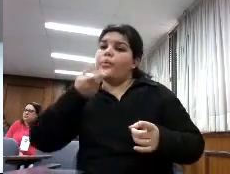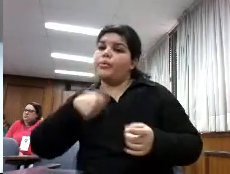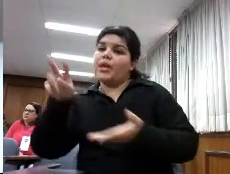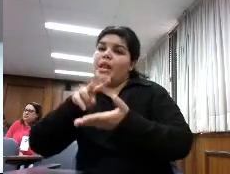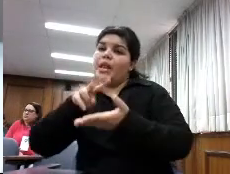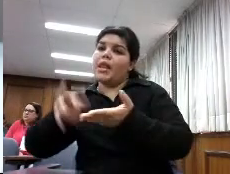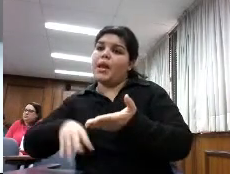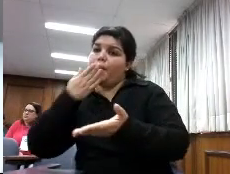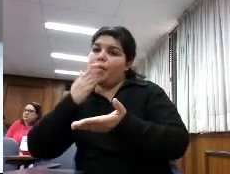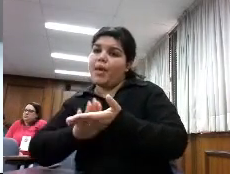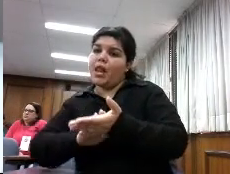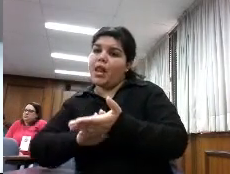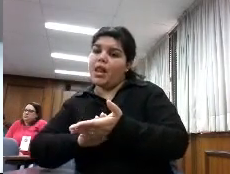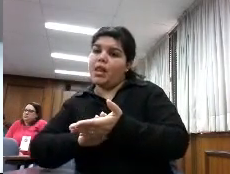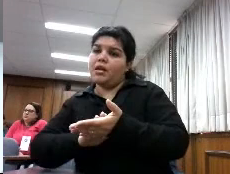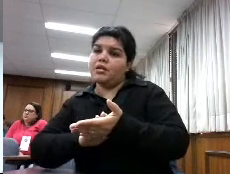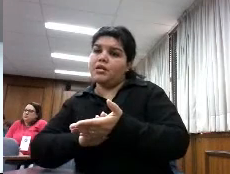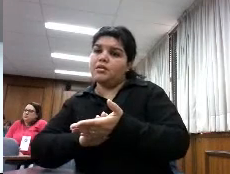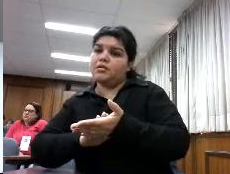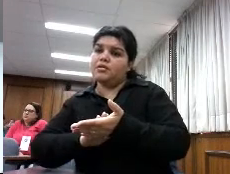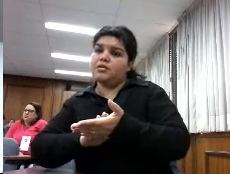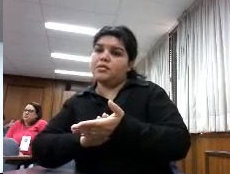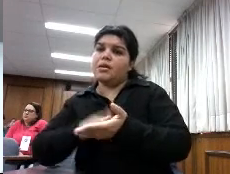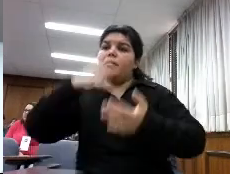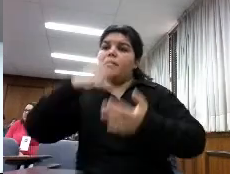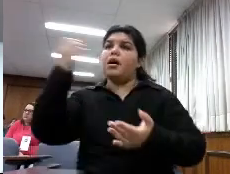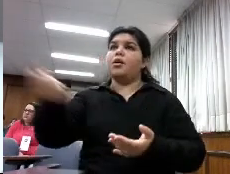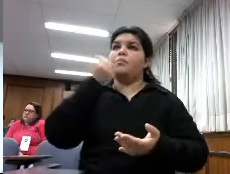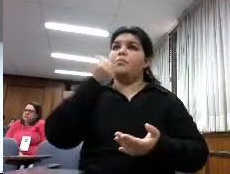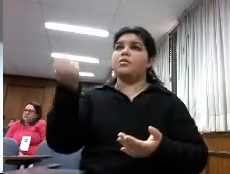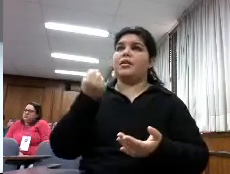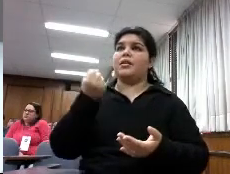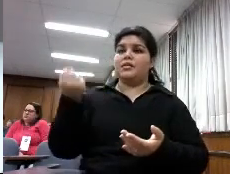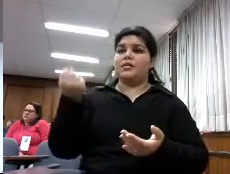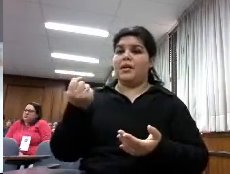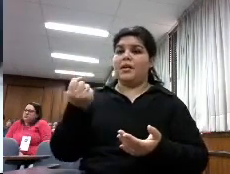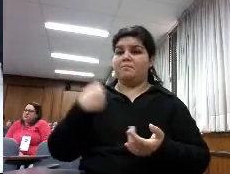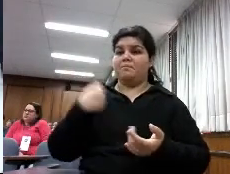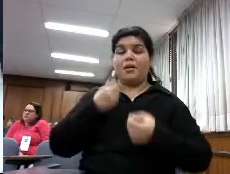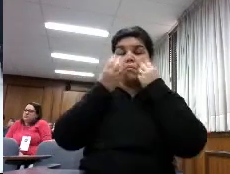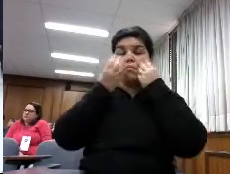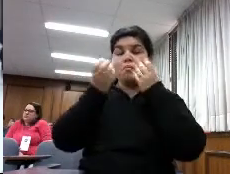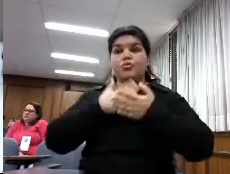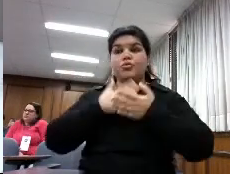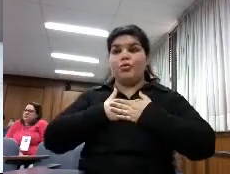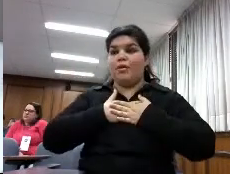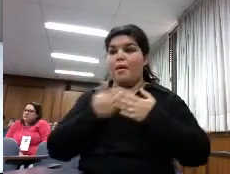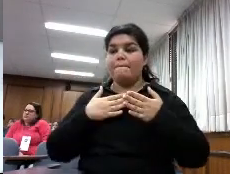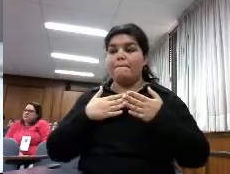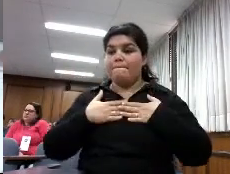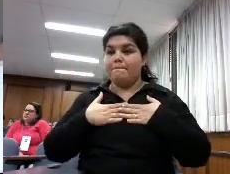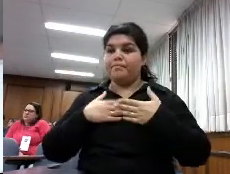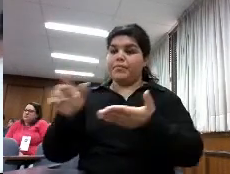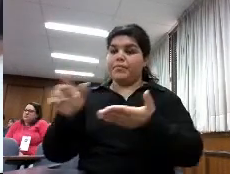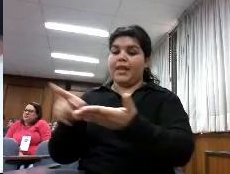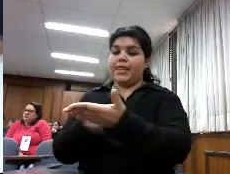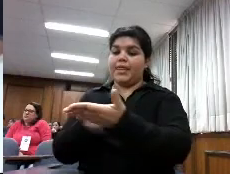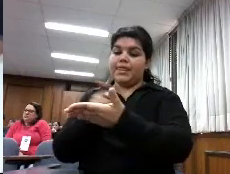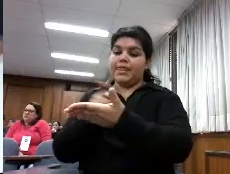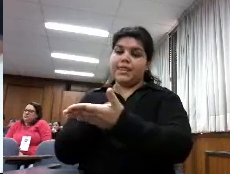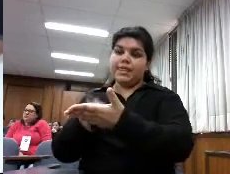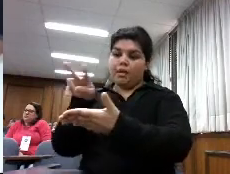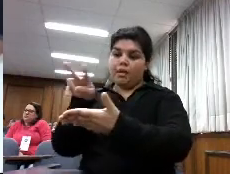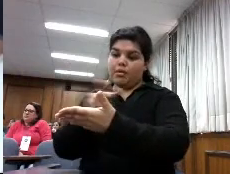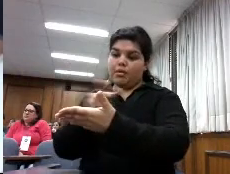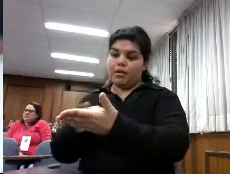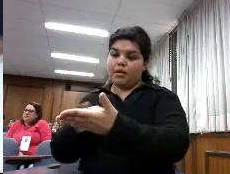lo importante que es leer a mí me va a transmitir la misma emoción leer en una tableta que hacerlo en